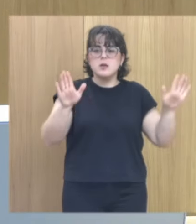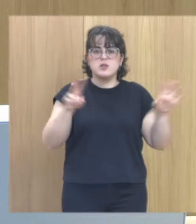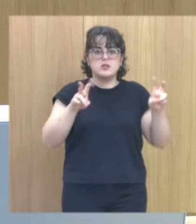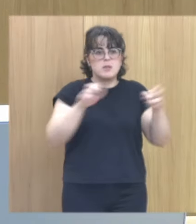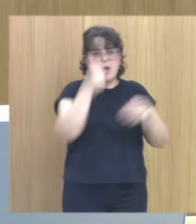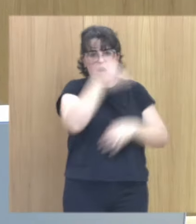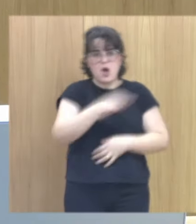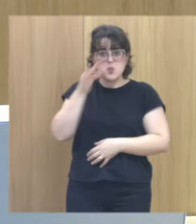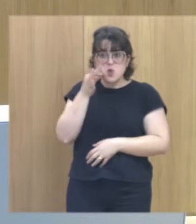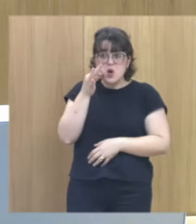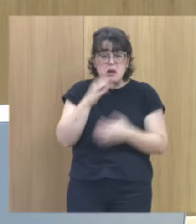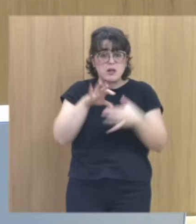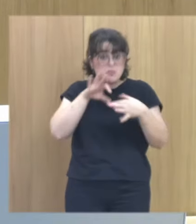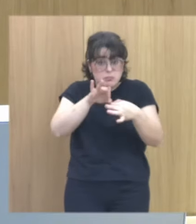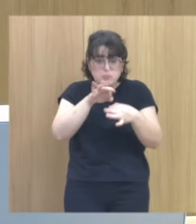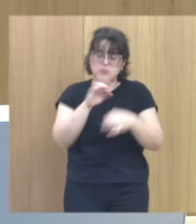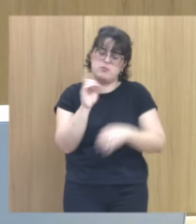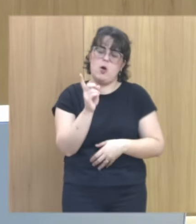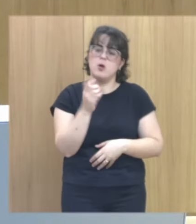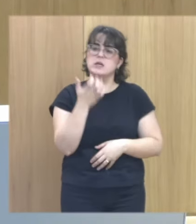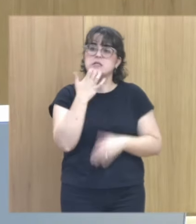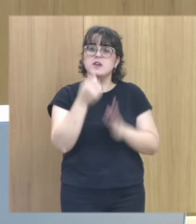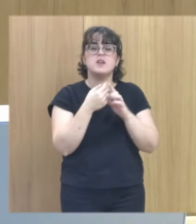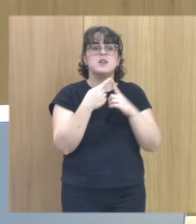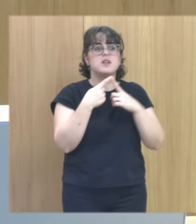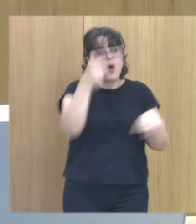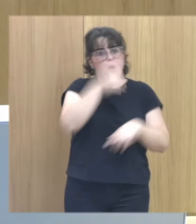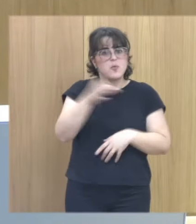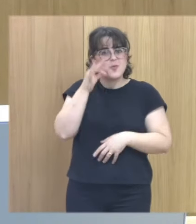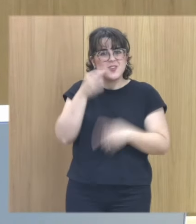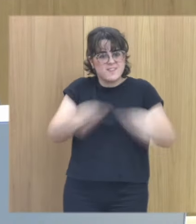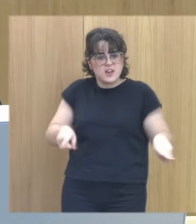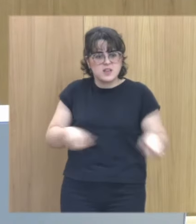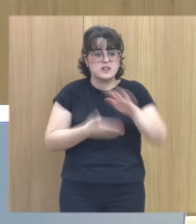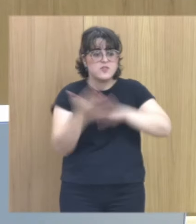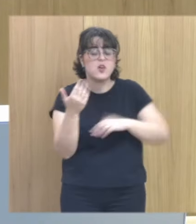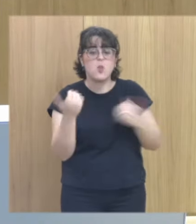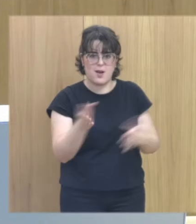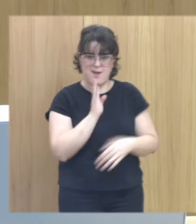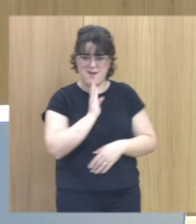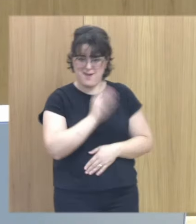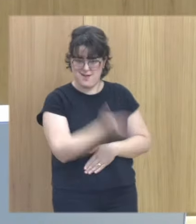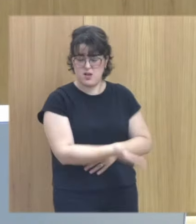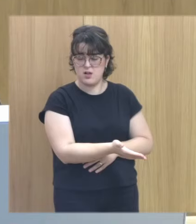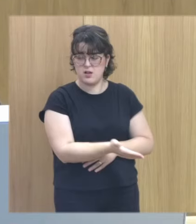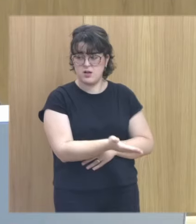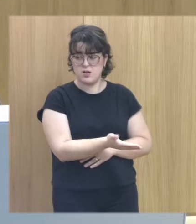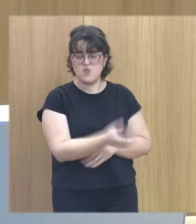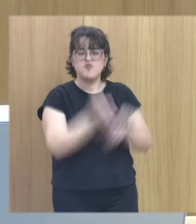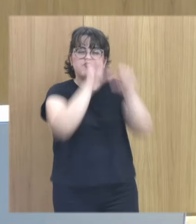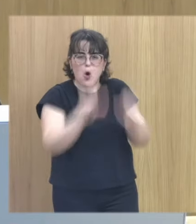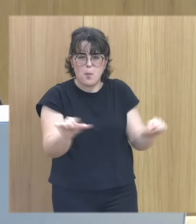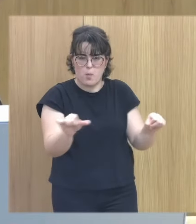sexo y si tuviera que decir alguna variable que tuviera que ver con la diferencia de sexo en las personas abusadoras sería esta que te digo de el modo